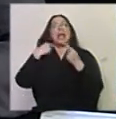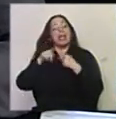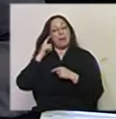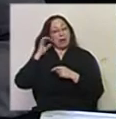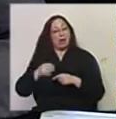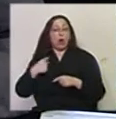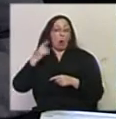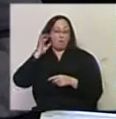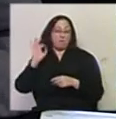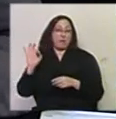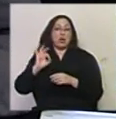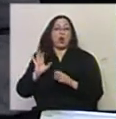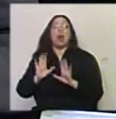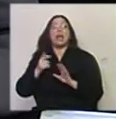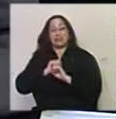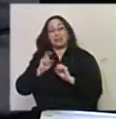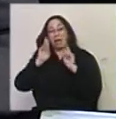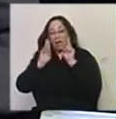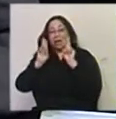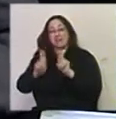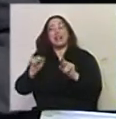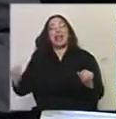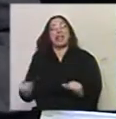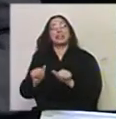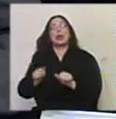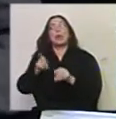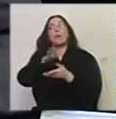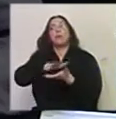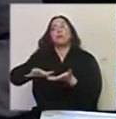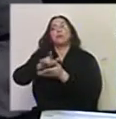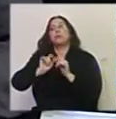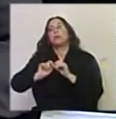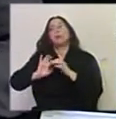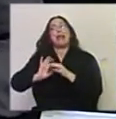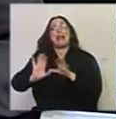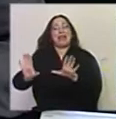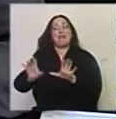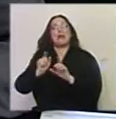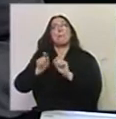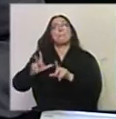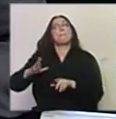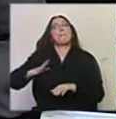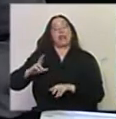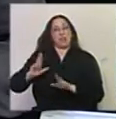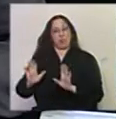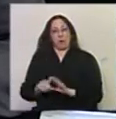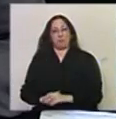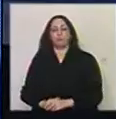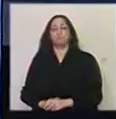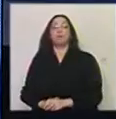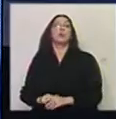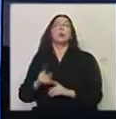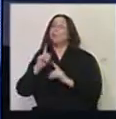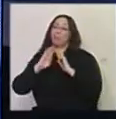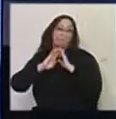se respeta el campo de acción como un campo necesariamente particular y libre. Sergio, solo una